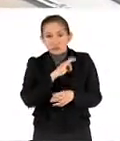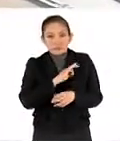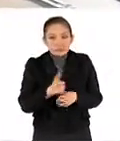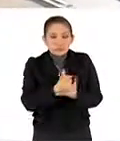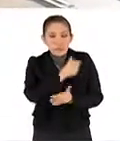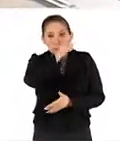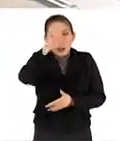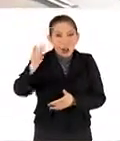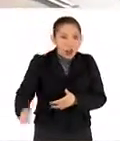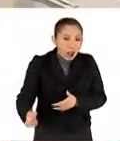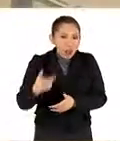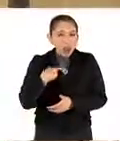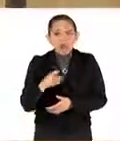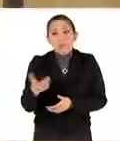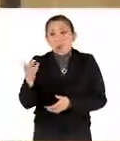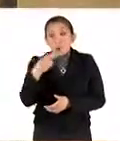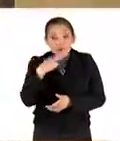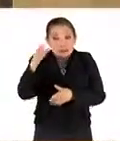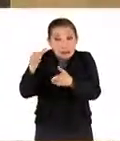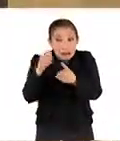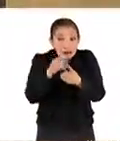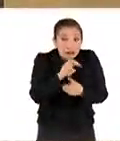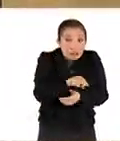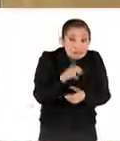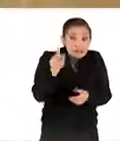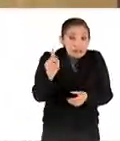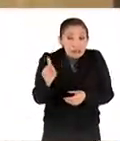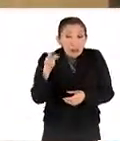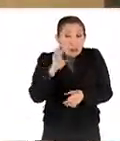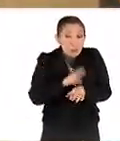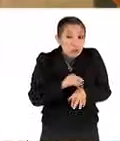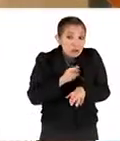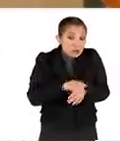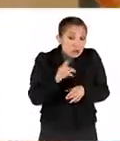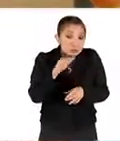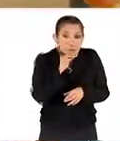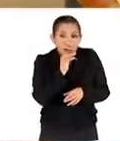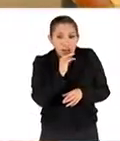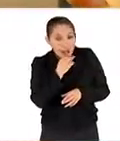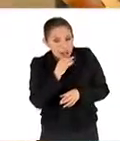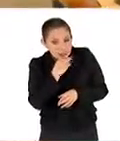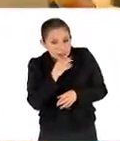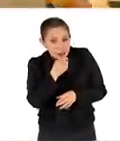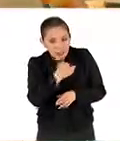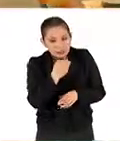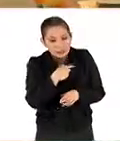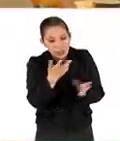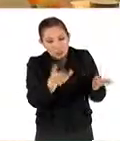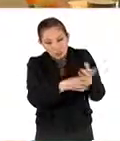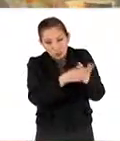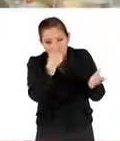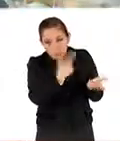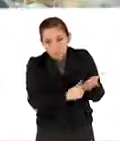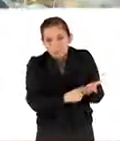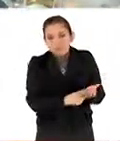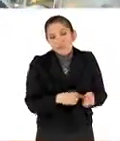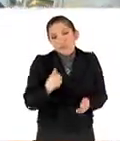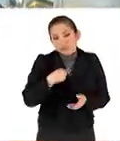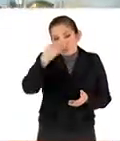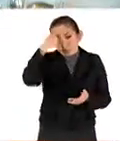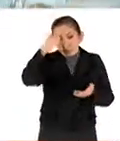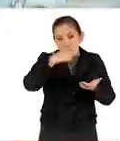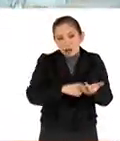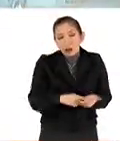que pagar nosotros regalías por usar maíz, por ejemplo, que tenga estas propiedades. Entonces creo